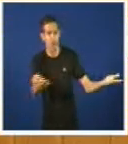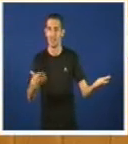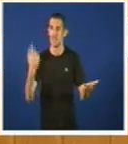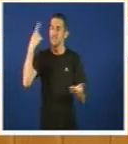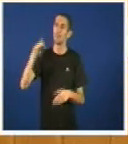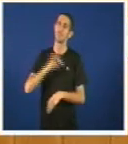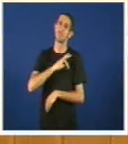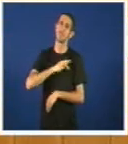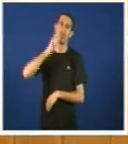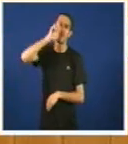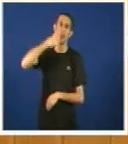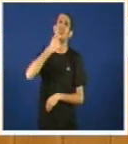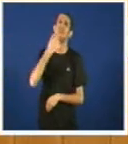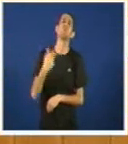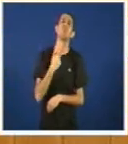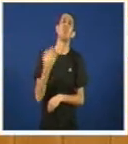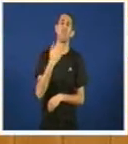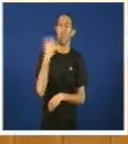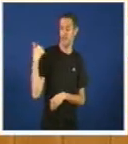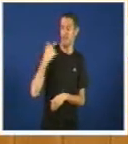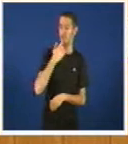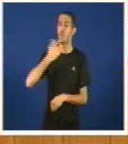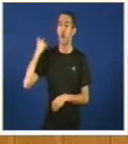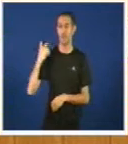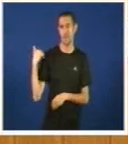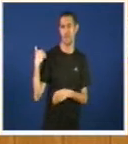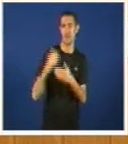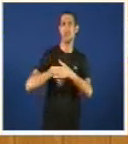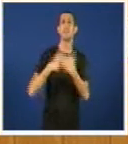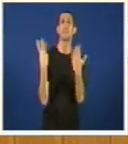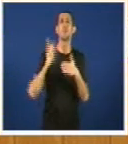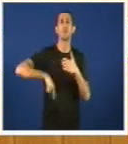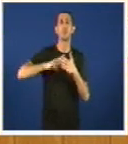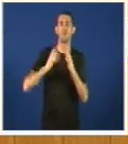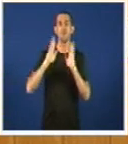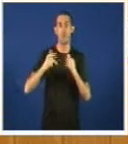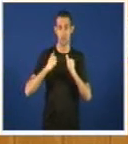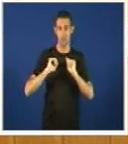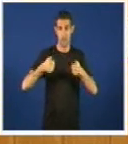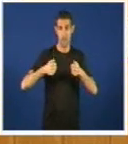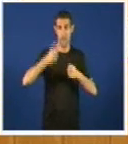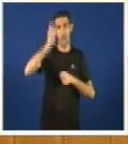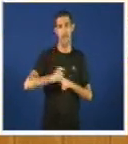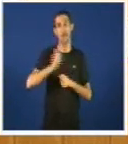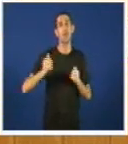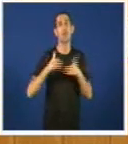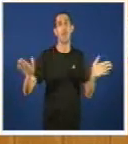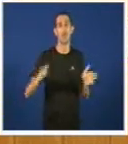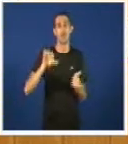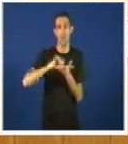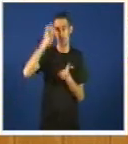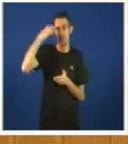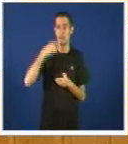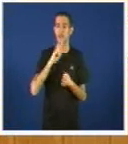Feijó hai un ano de ceoito meses cando inauguraron a cidade da cultura dixo nos que era a